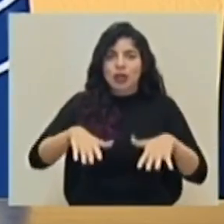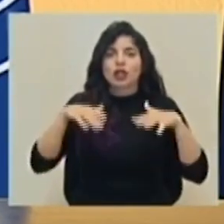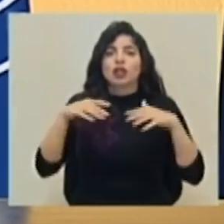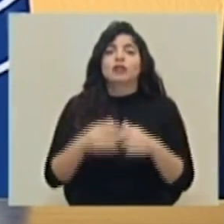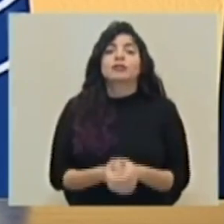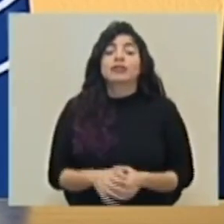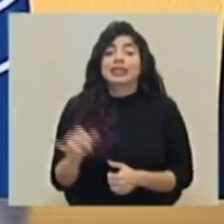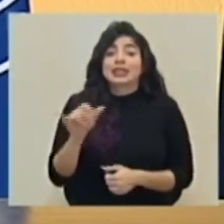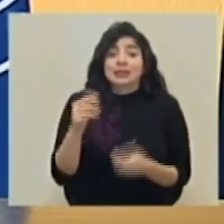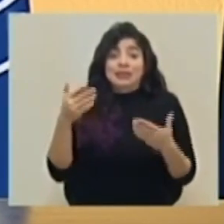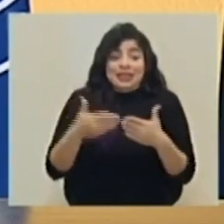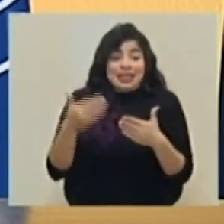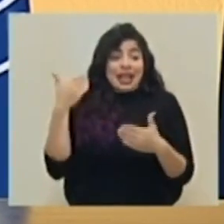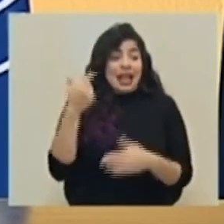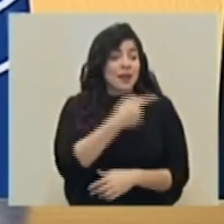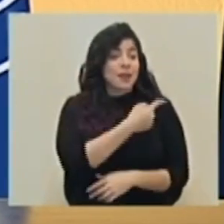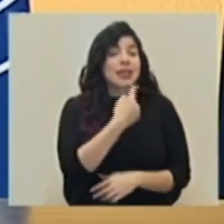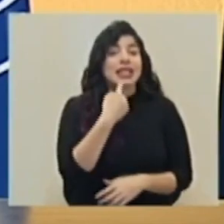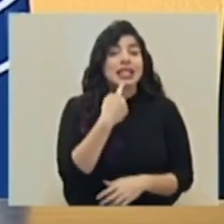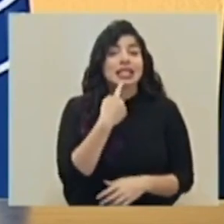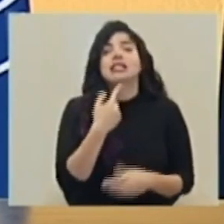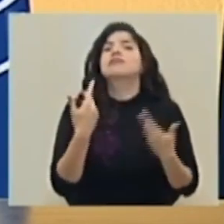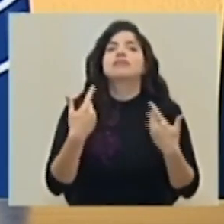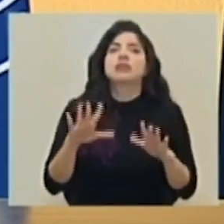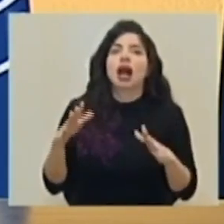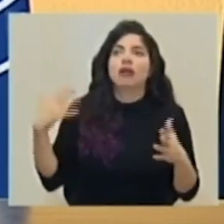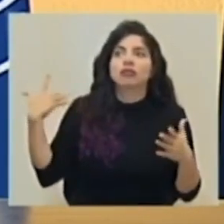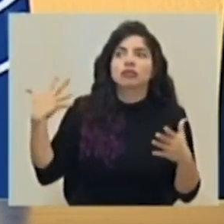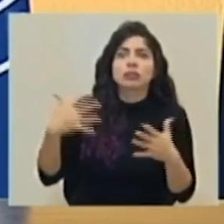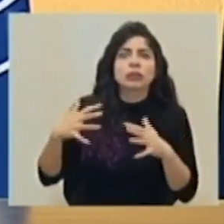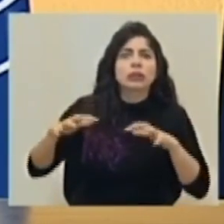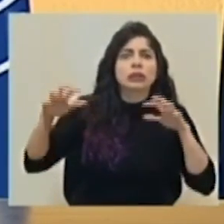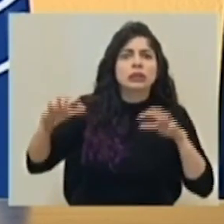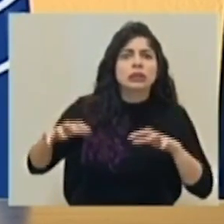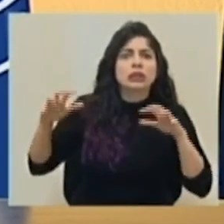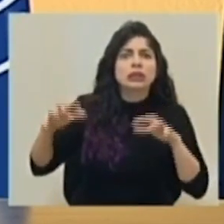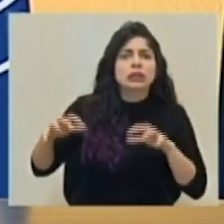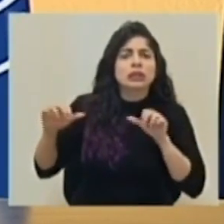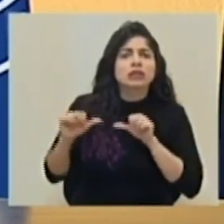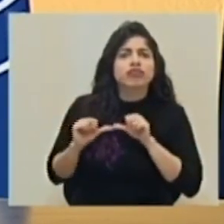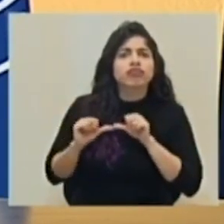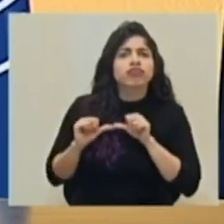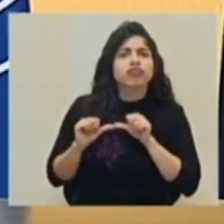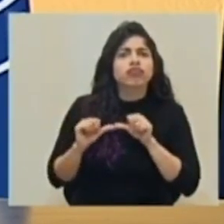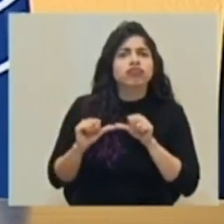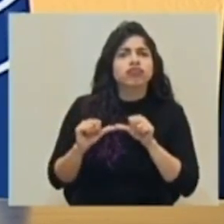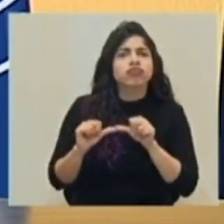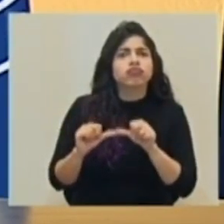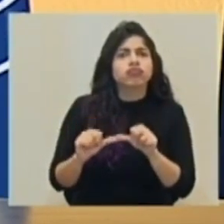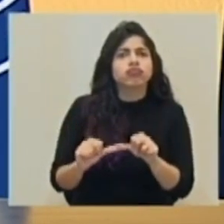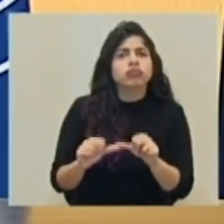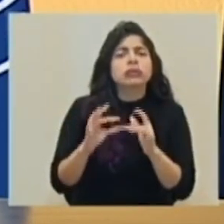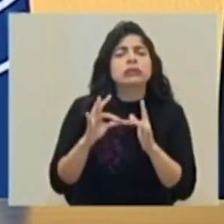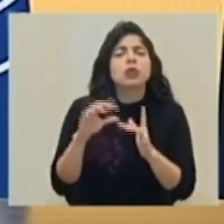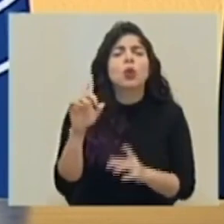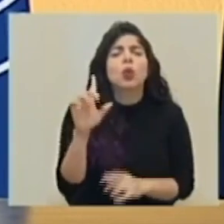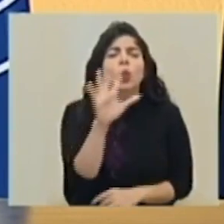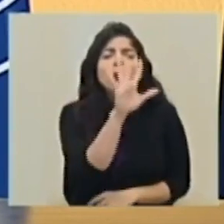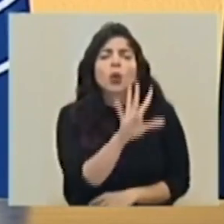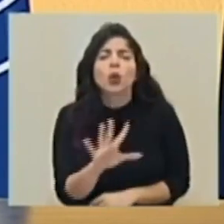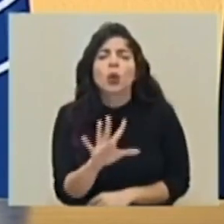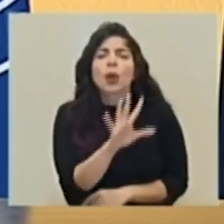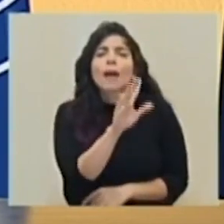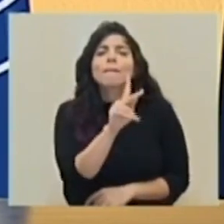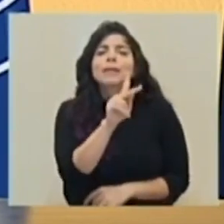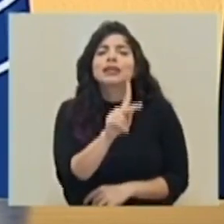Tal como lo comentó don Werner, hemos tenido lluvias sostenidas, principalmente en el Pacífico Sur y algunos sectores